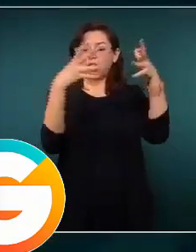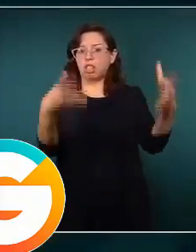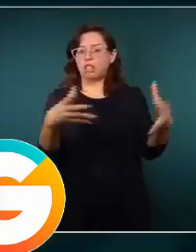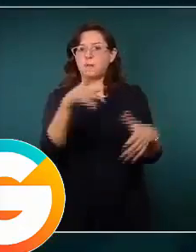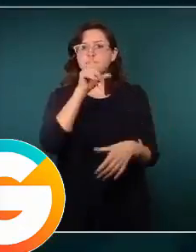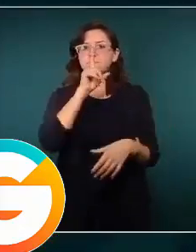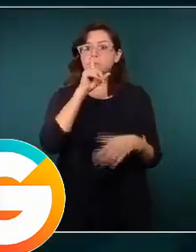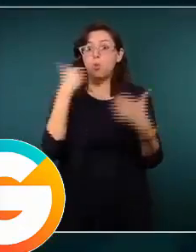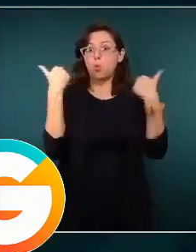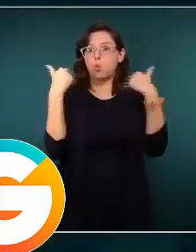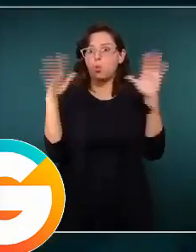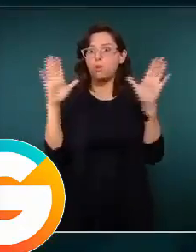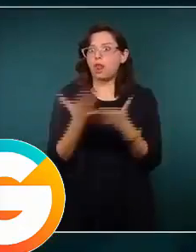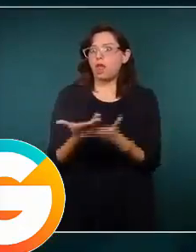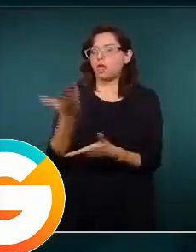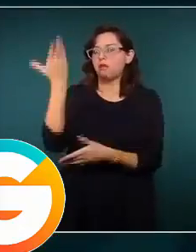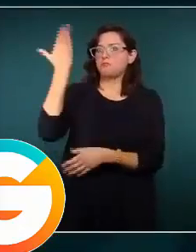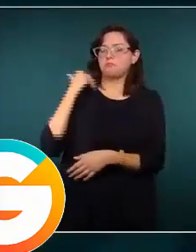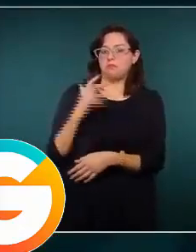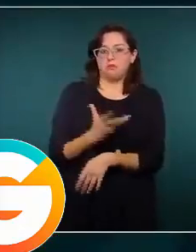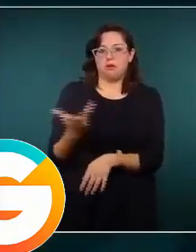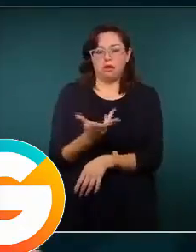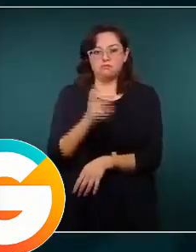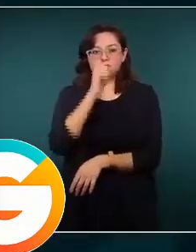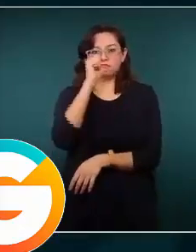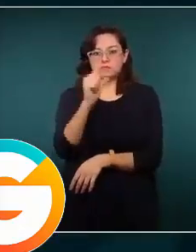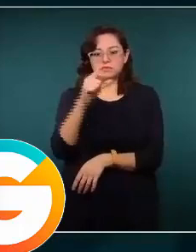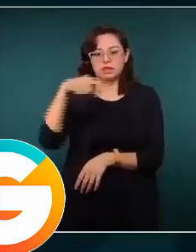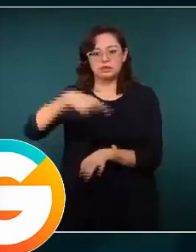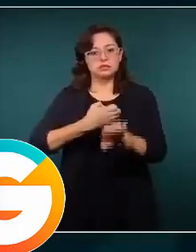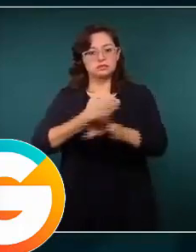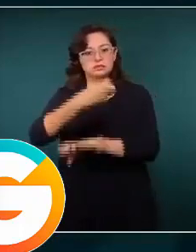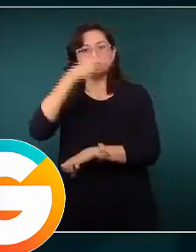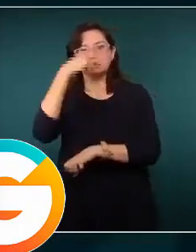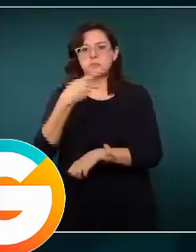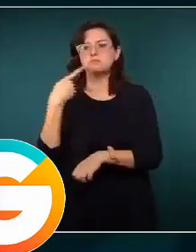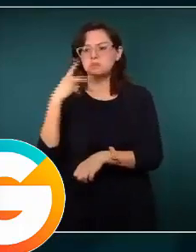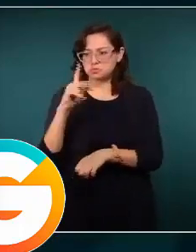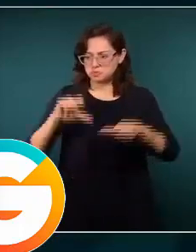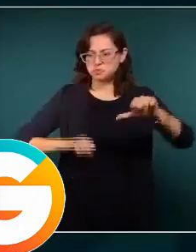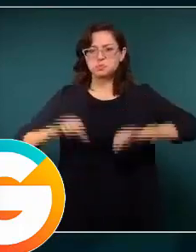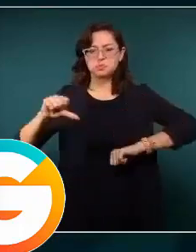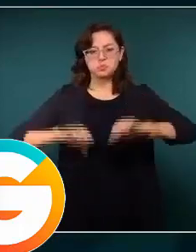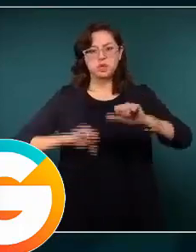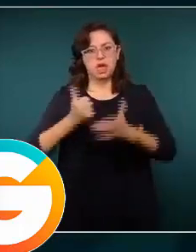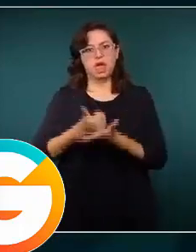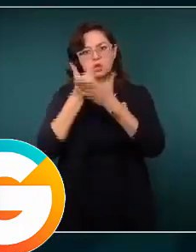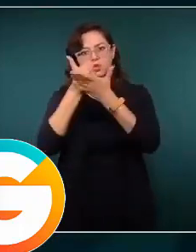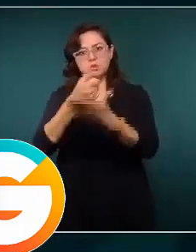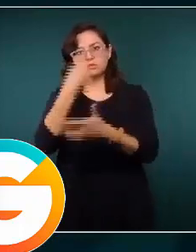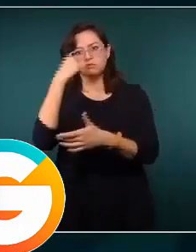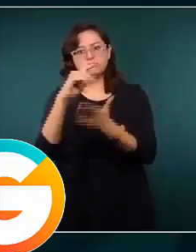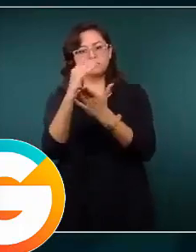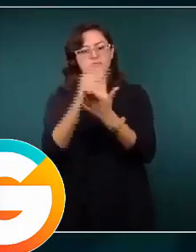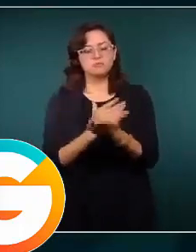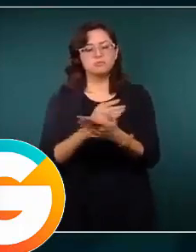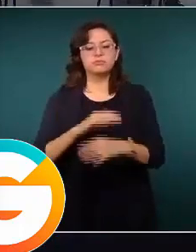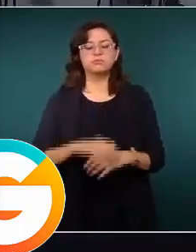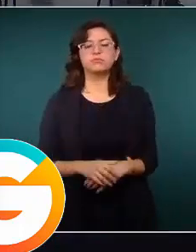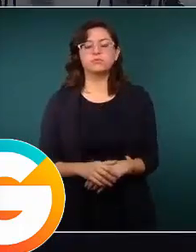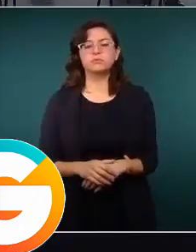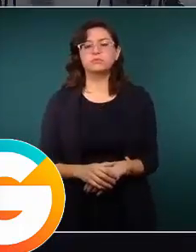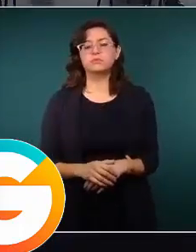se había estimado o previsto en el caso del Estado de México. Primero, con un seguimiento muy puntual, a través de